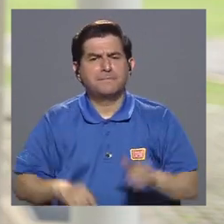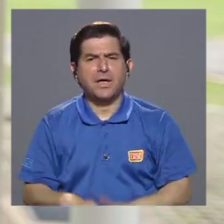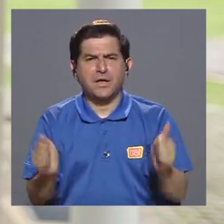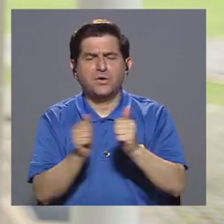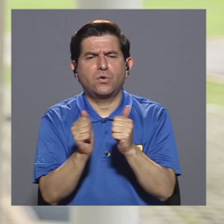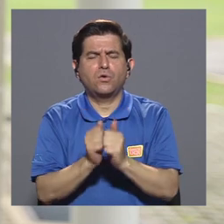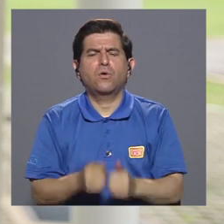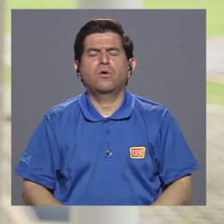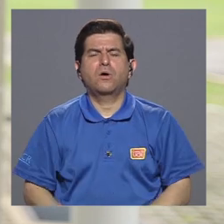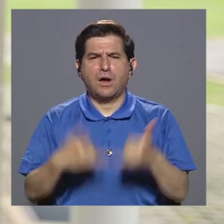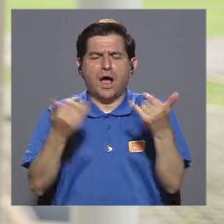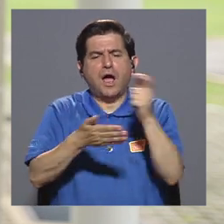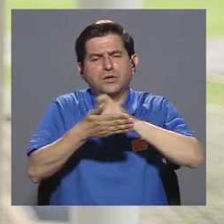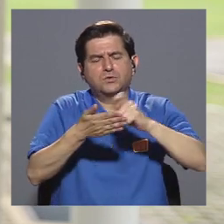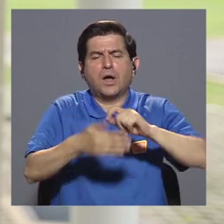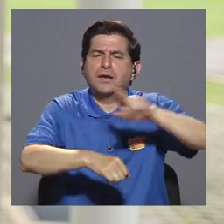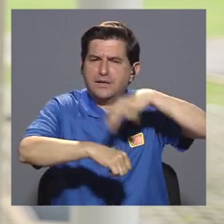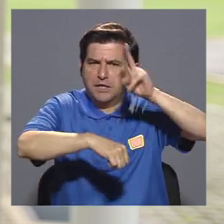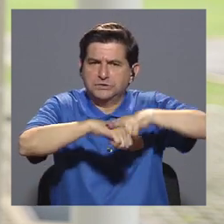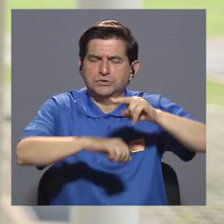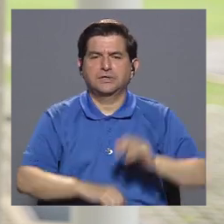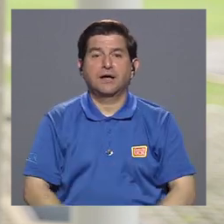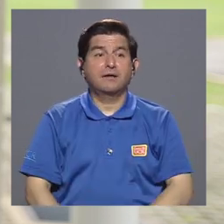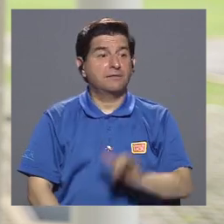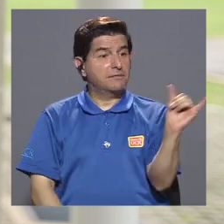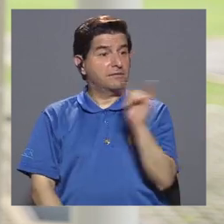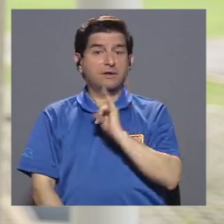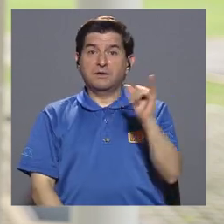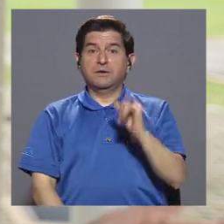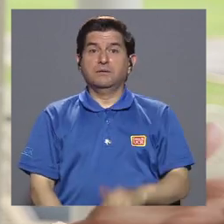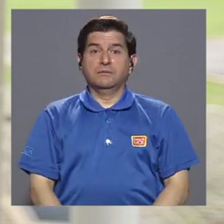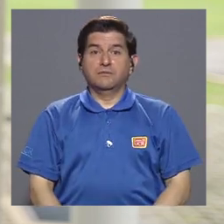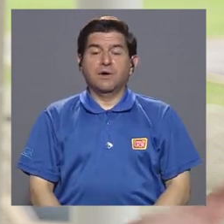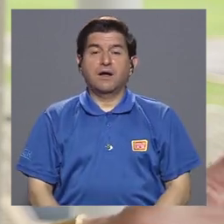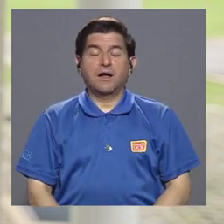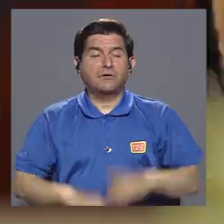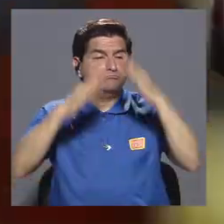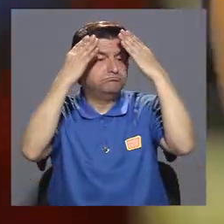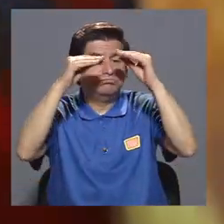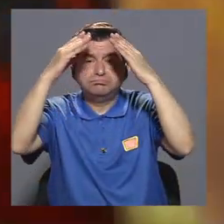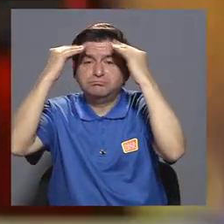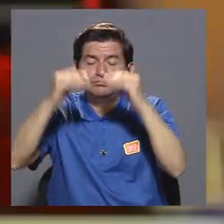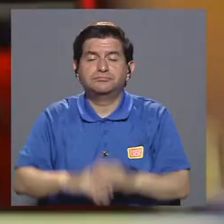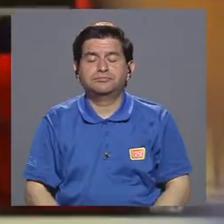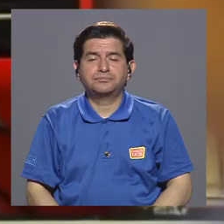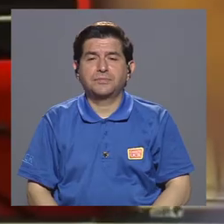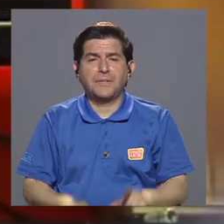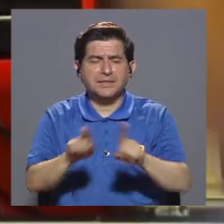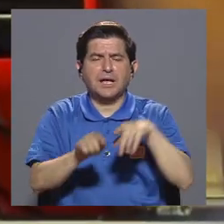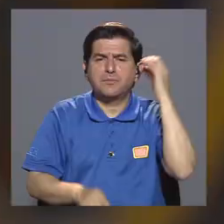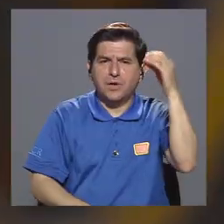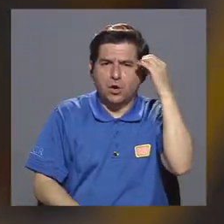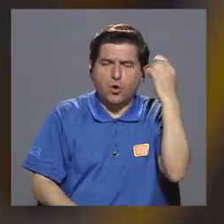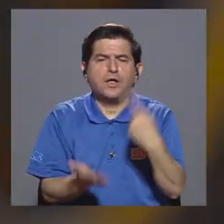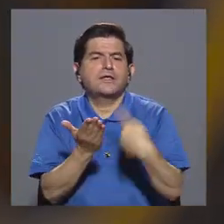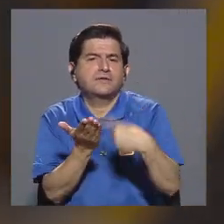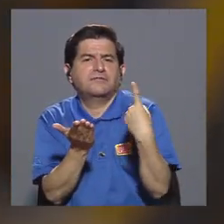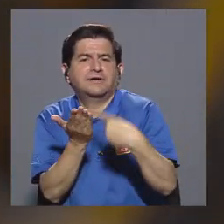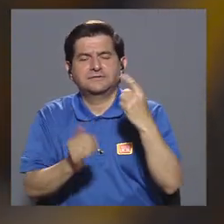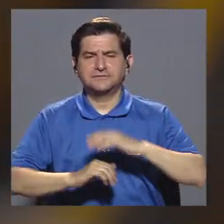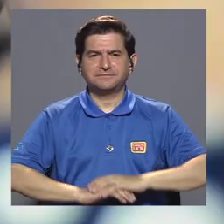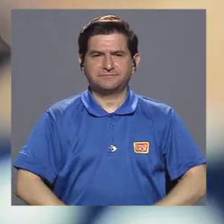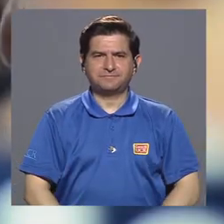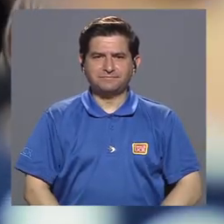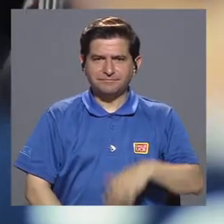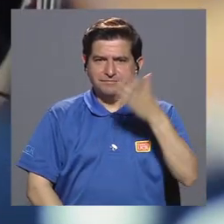con autores contemporáneos, nacionales, y también información, interpretación, opinión y debate.